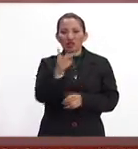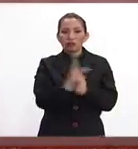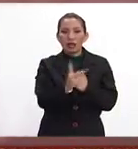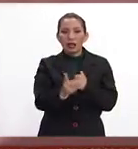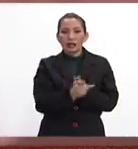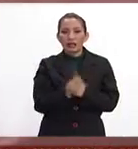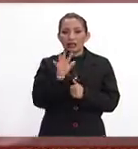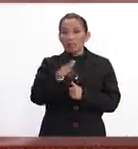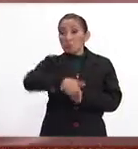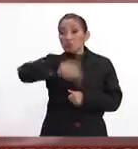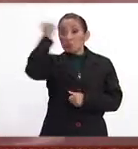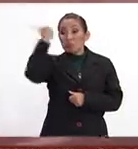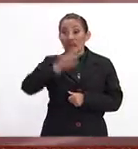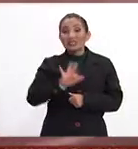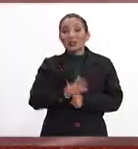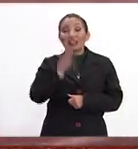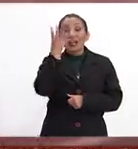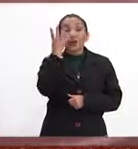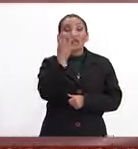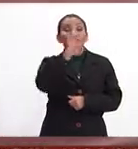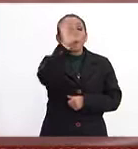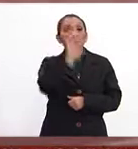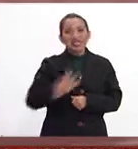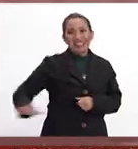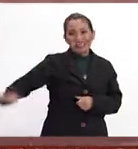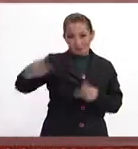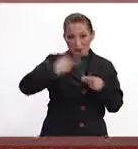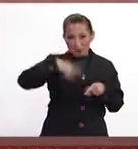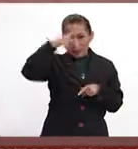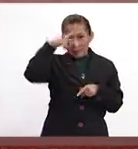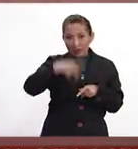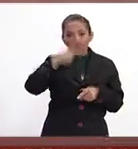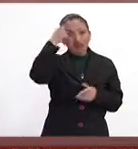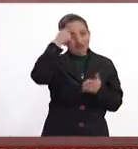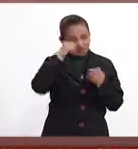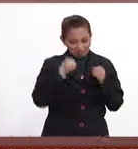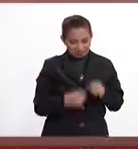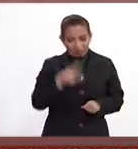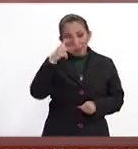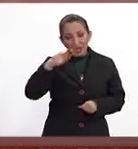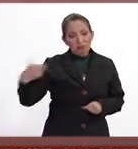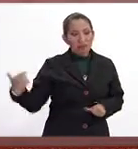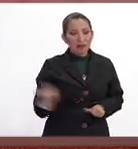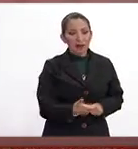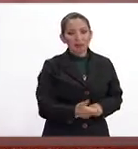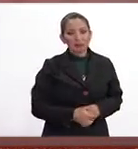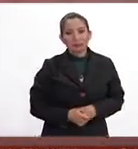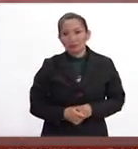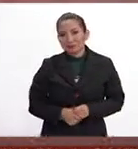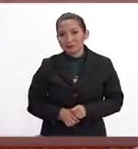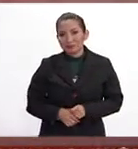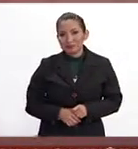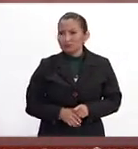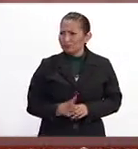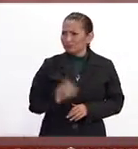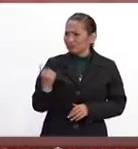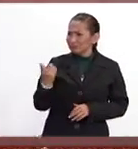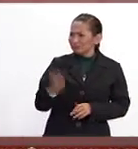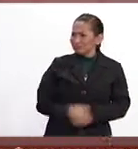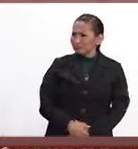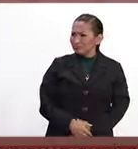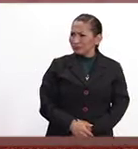5%, 54% de los mexicanos, creemos que los mexicanos. ¿Y por qué, Paco?